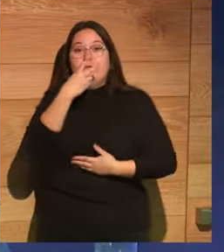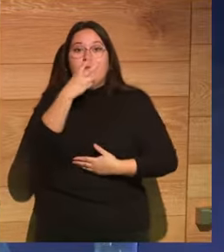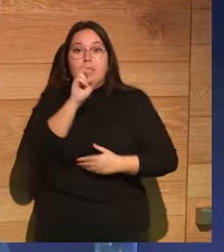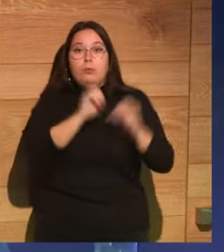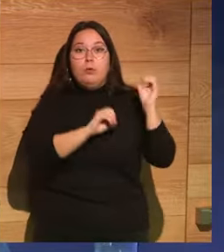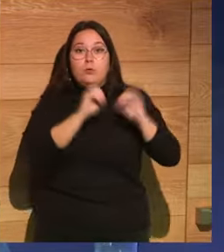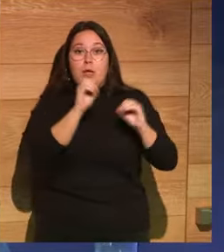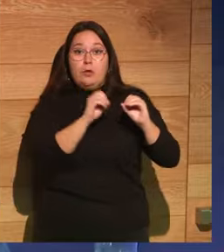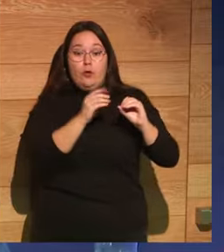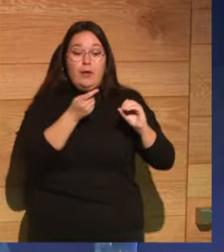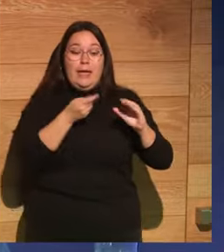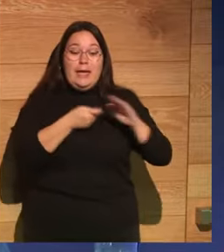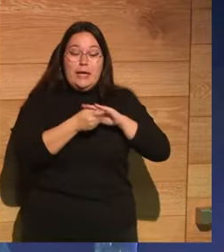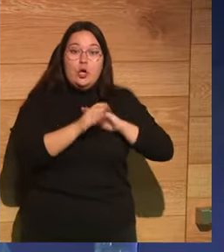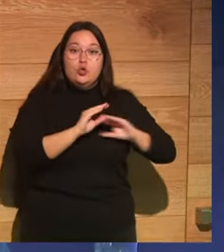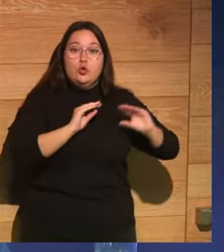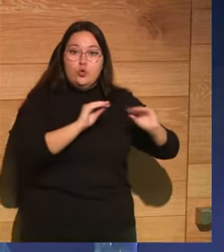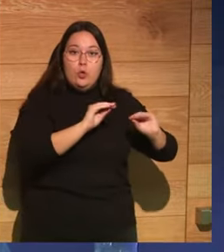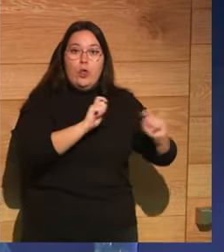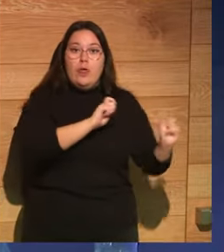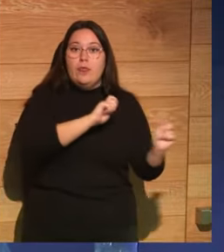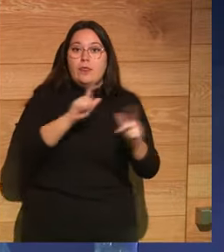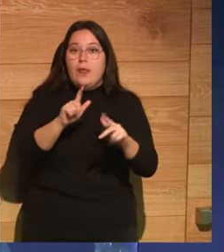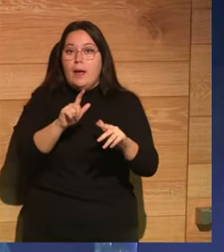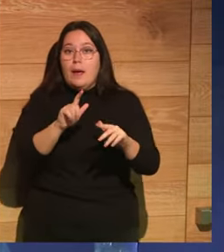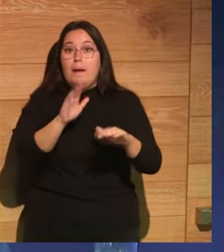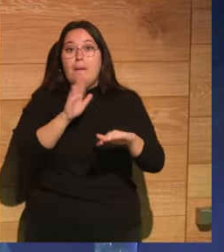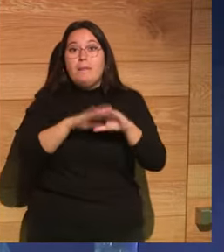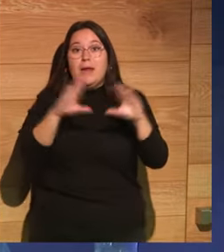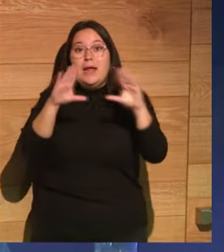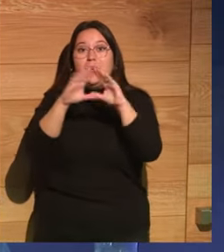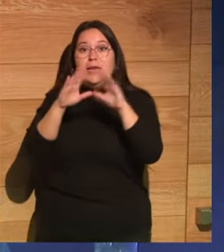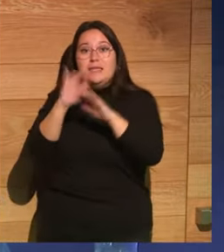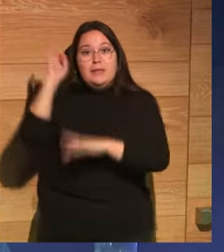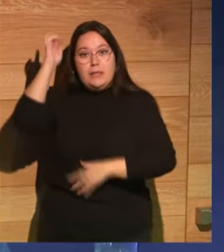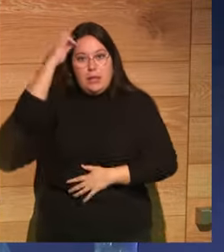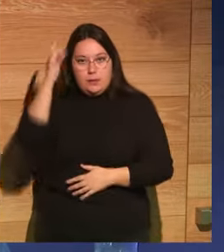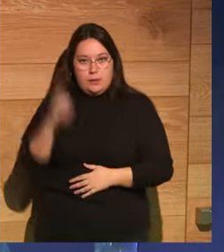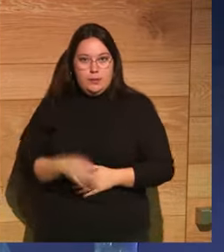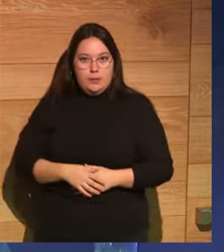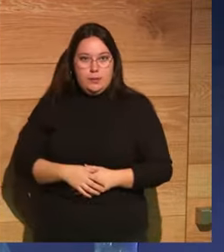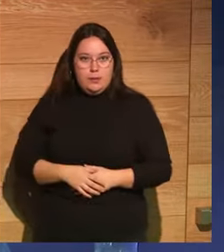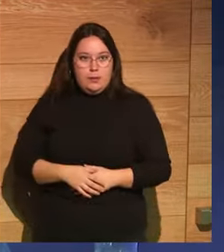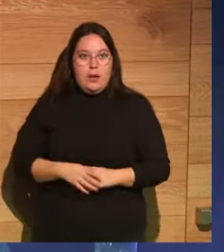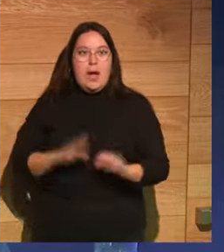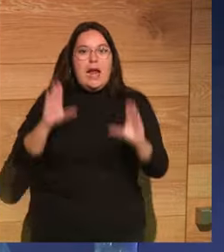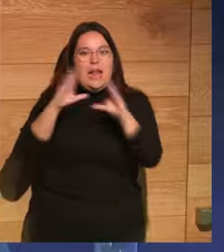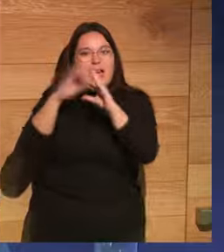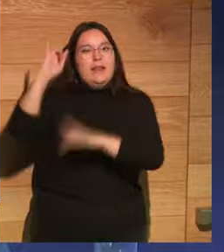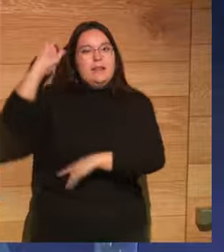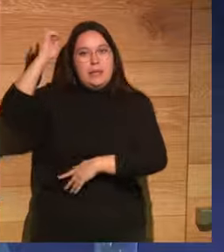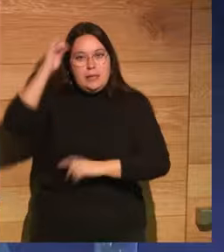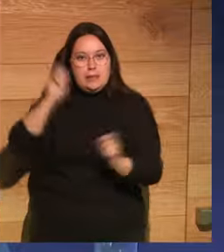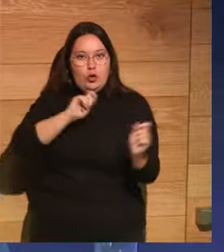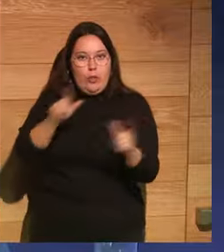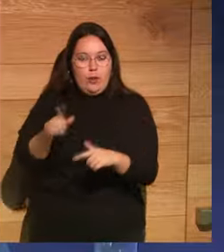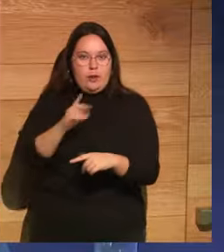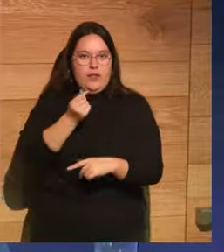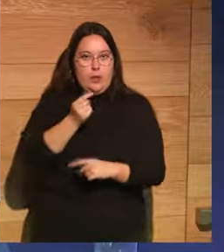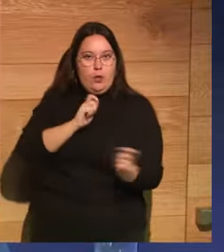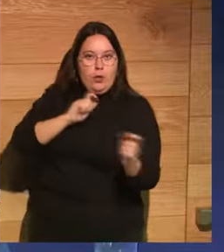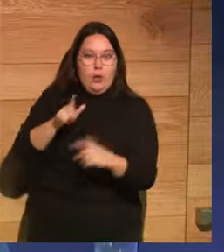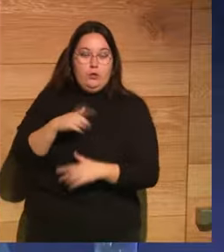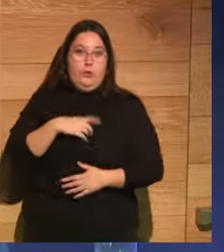% de los ingresos de la empresa a la iglesia de Satán así con mayúscula a la iglesia de Satán